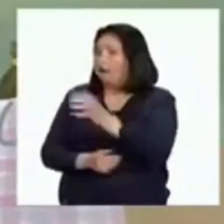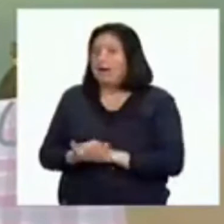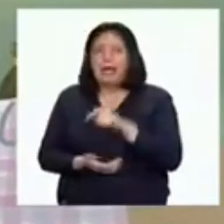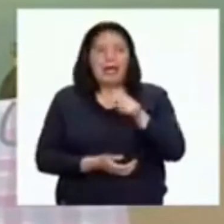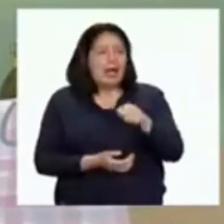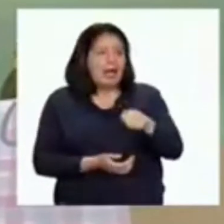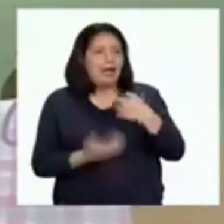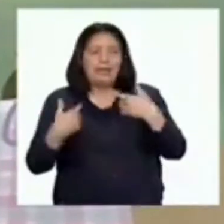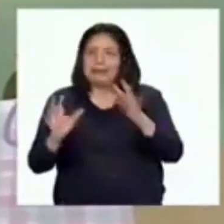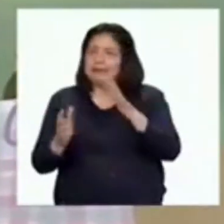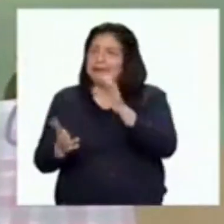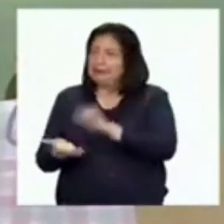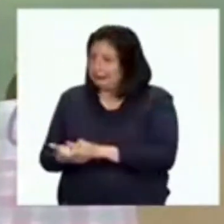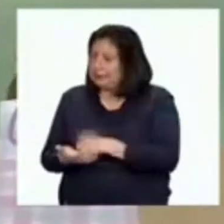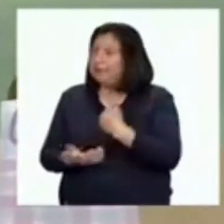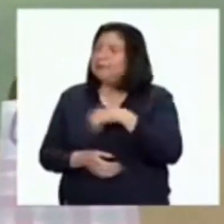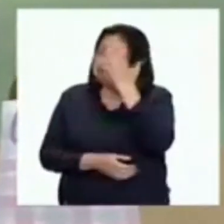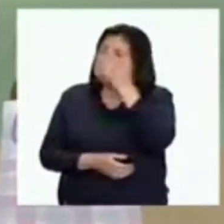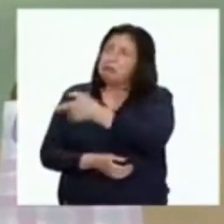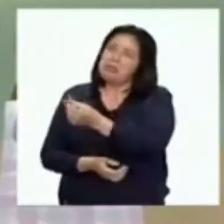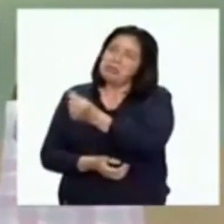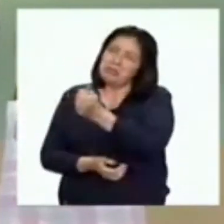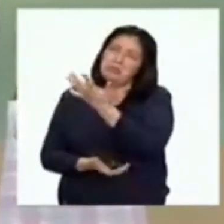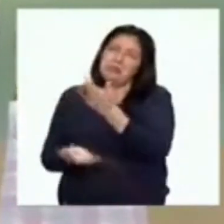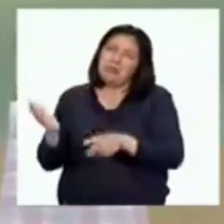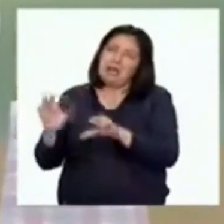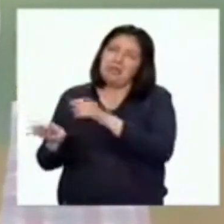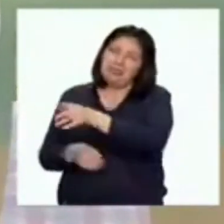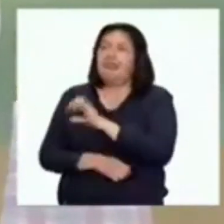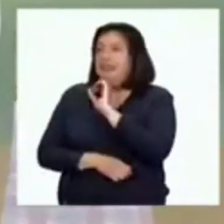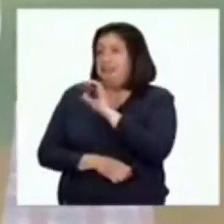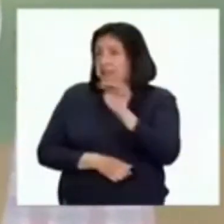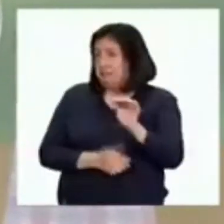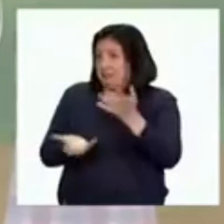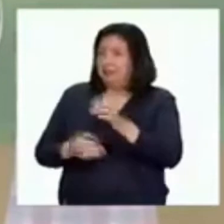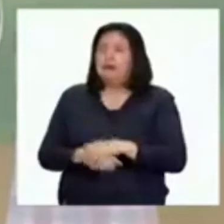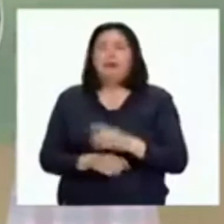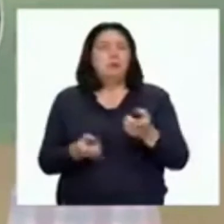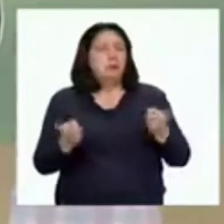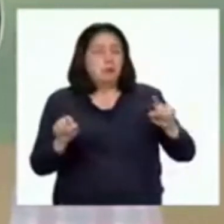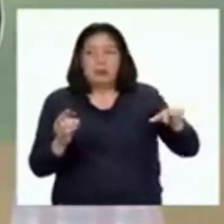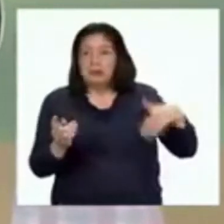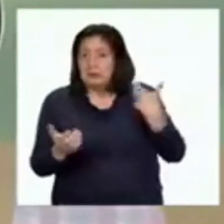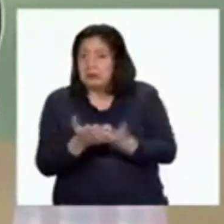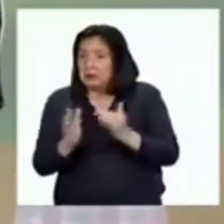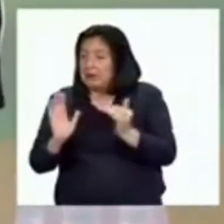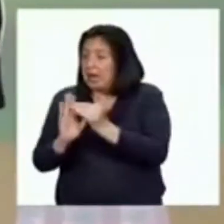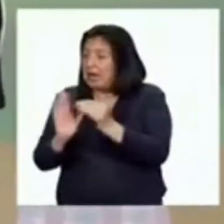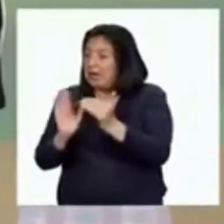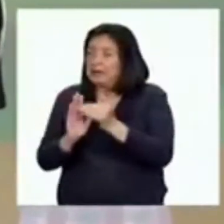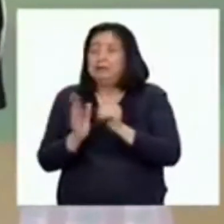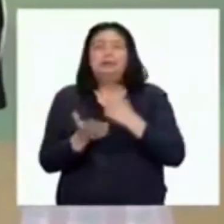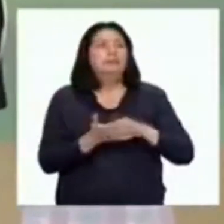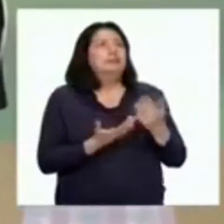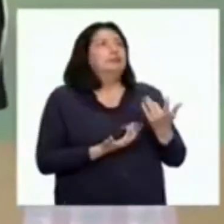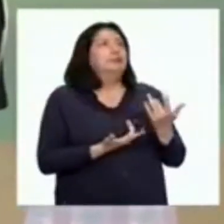Ella ya verá qué hacer con el dinero, dijo Mercedes. Cuando llegó a casa, esperó